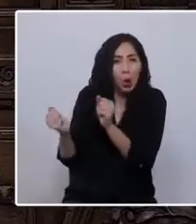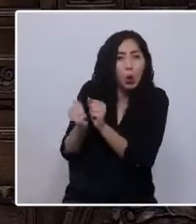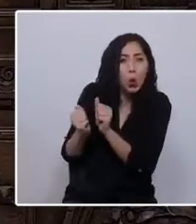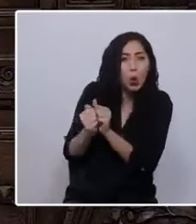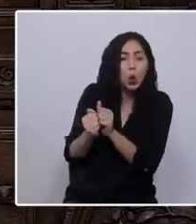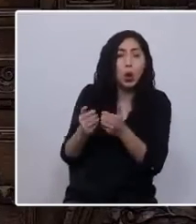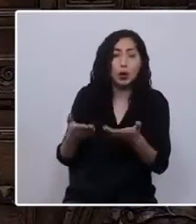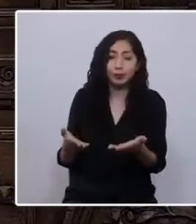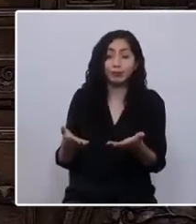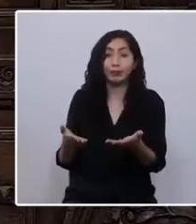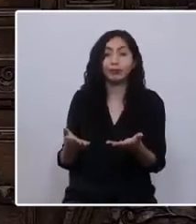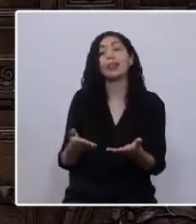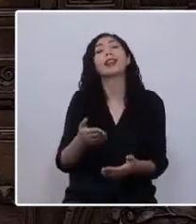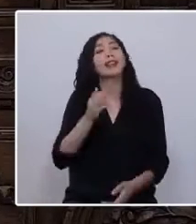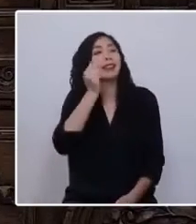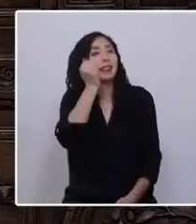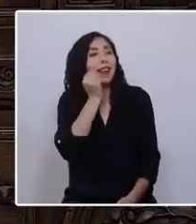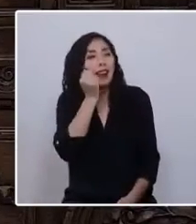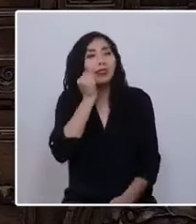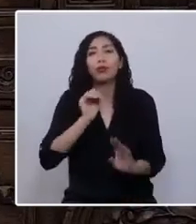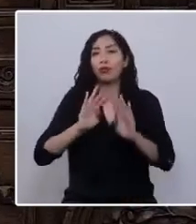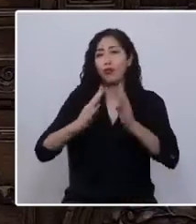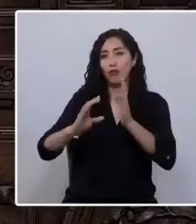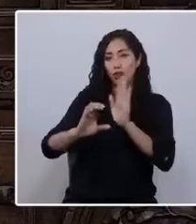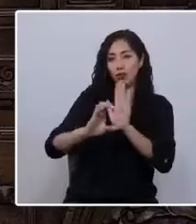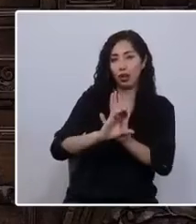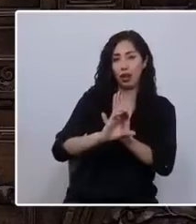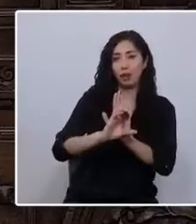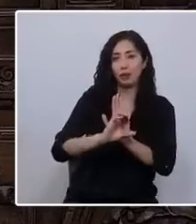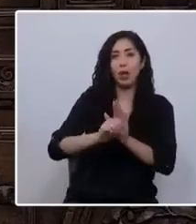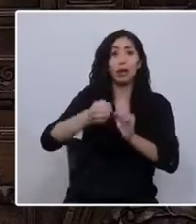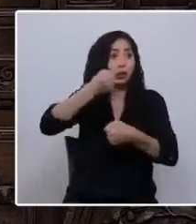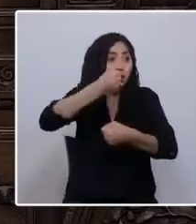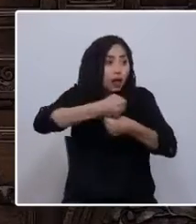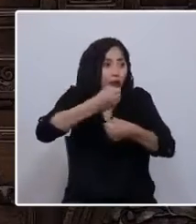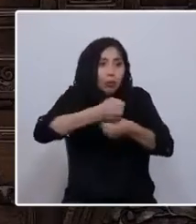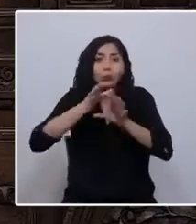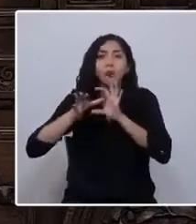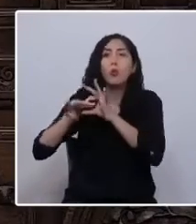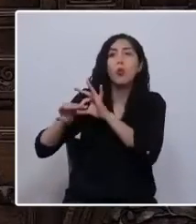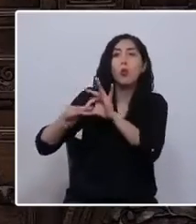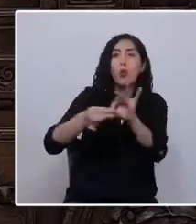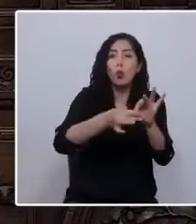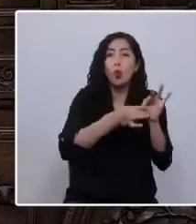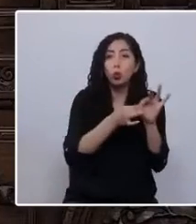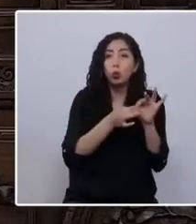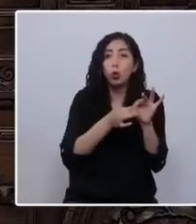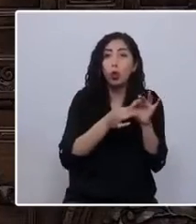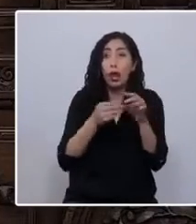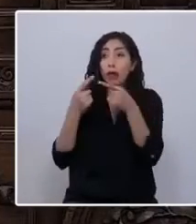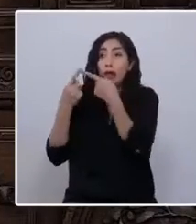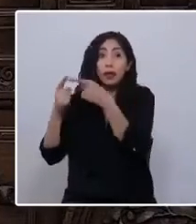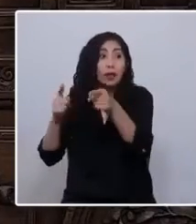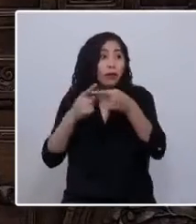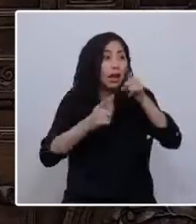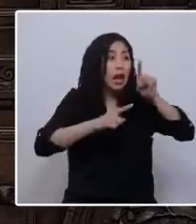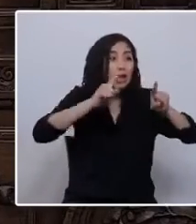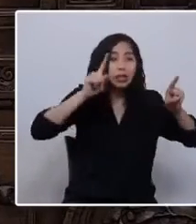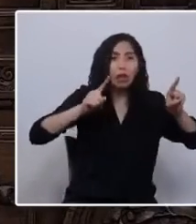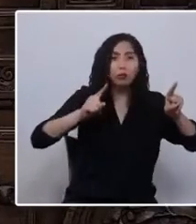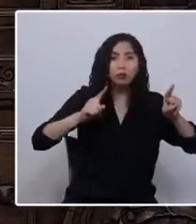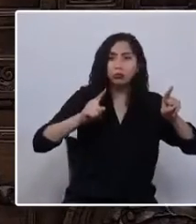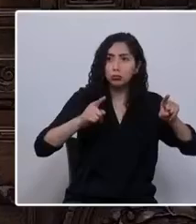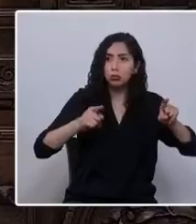Queridas y queridos convencionales, trabajemos juntos y desde la diferencia, volvámonos compañeras y